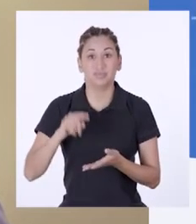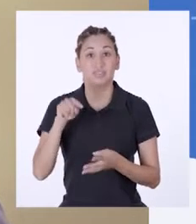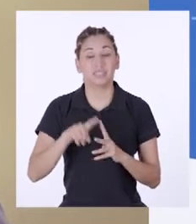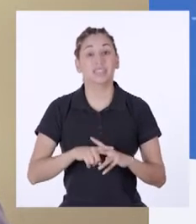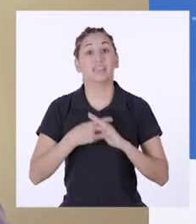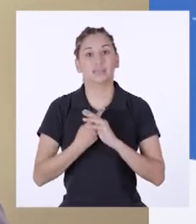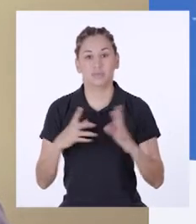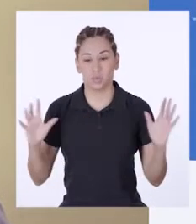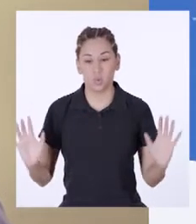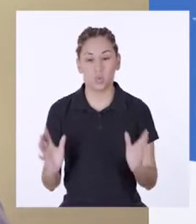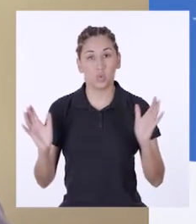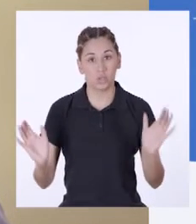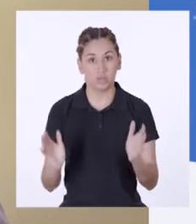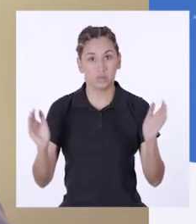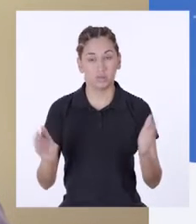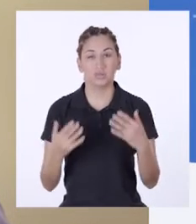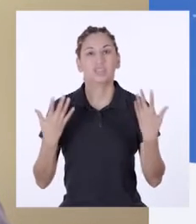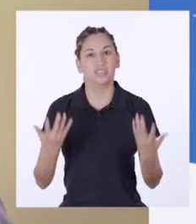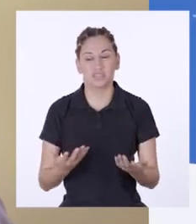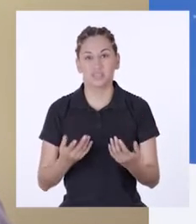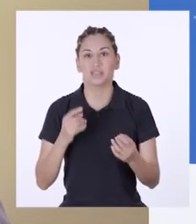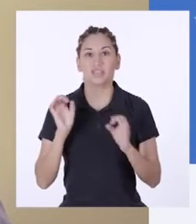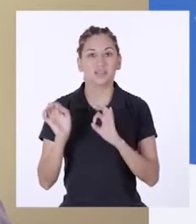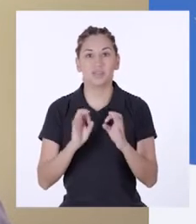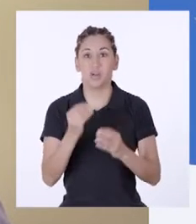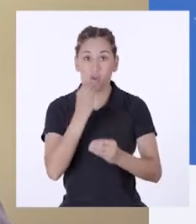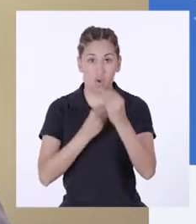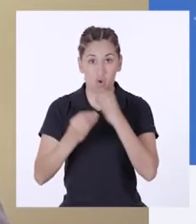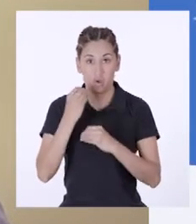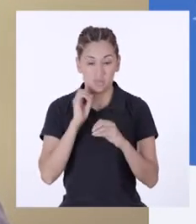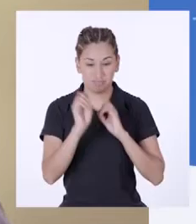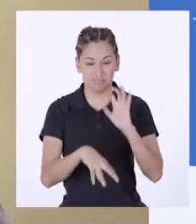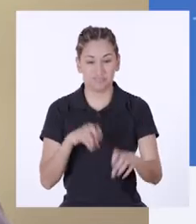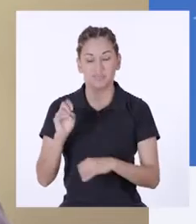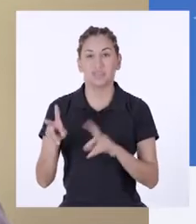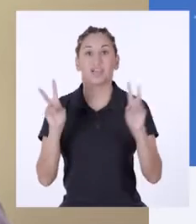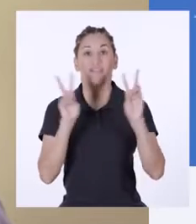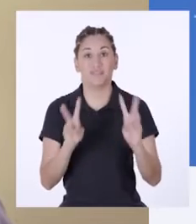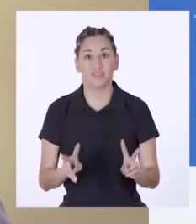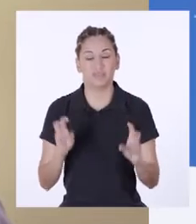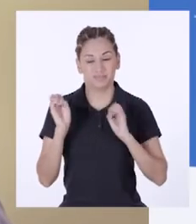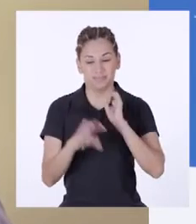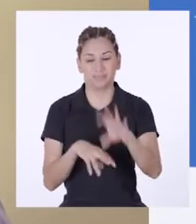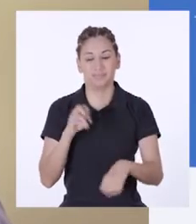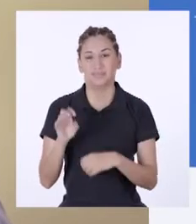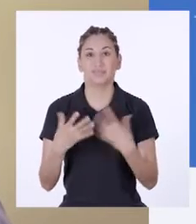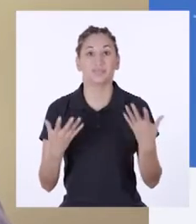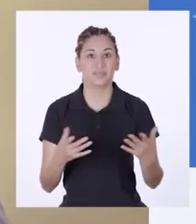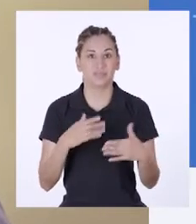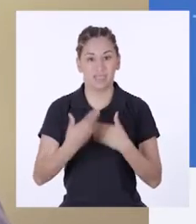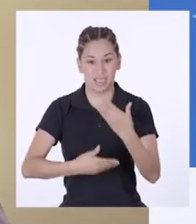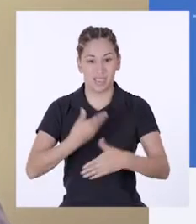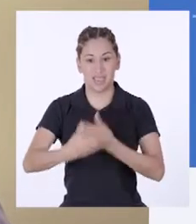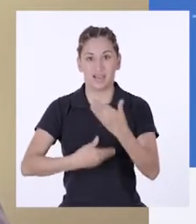debemos empezar a juntar en un recipiente los restos de comida y restos de verduras con la idea de producir compost.